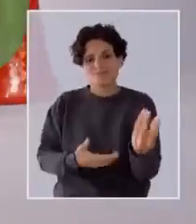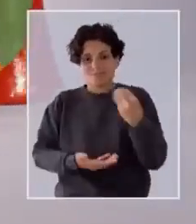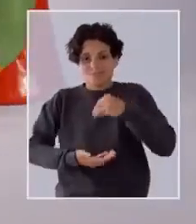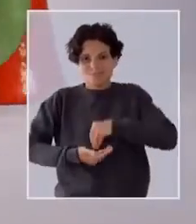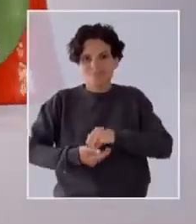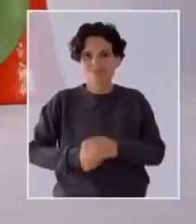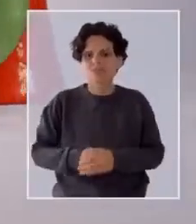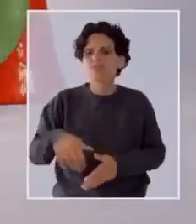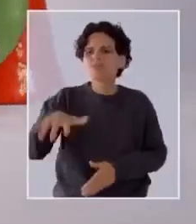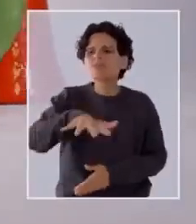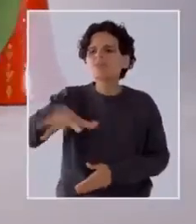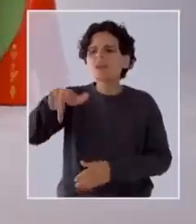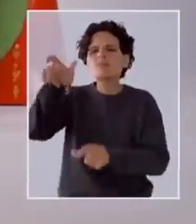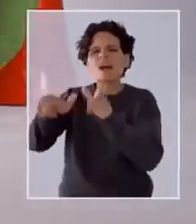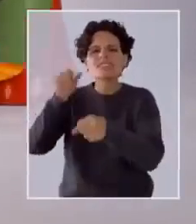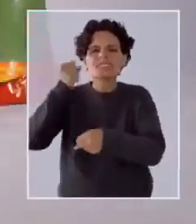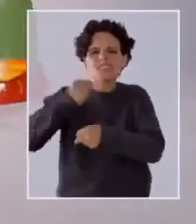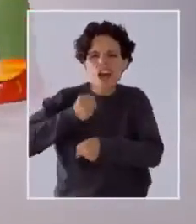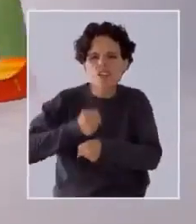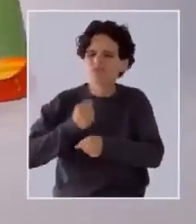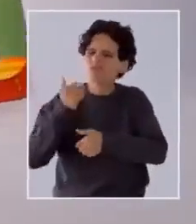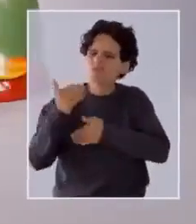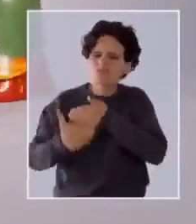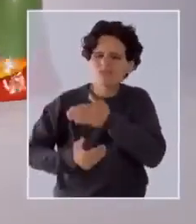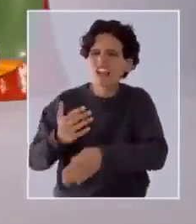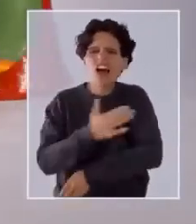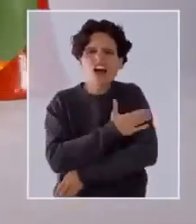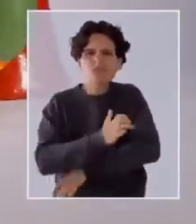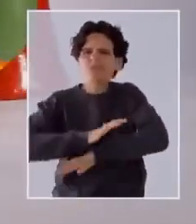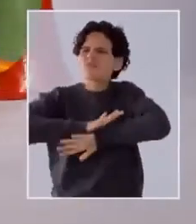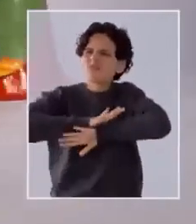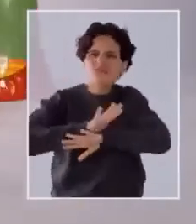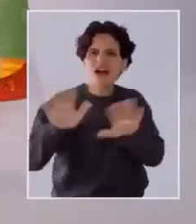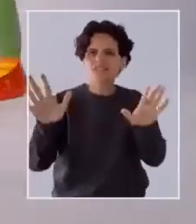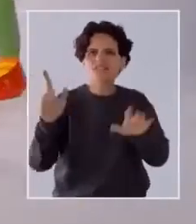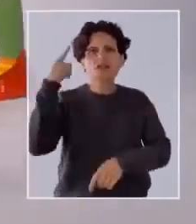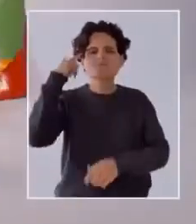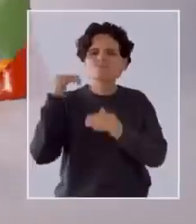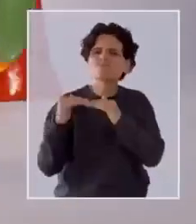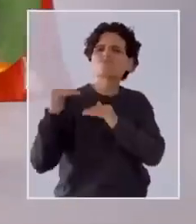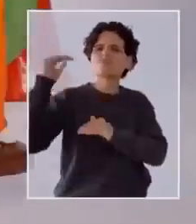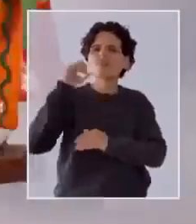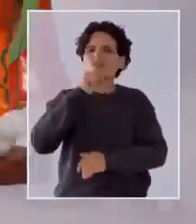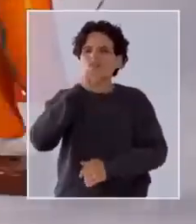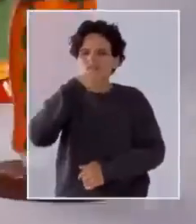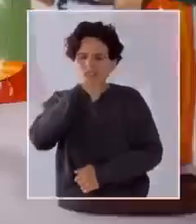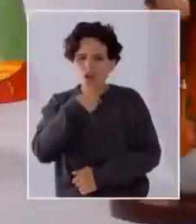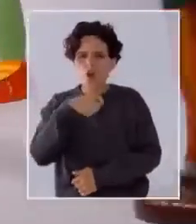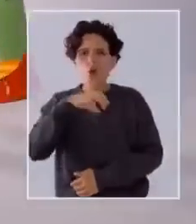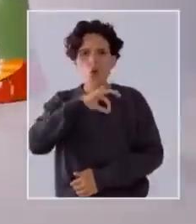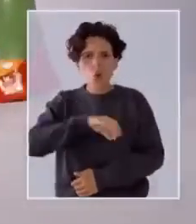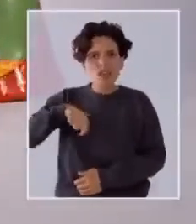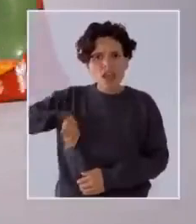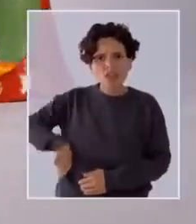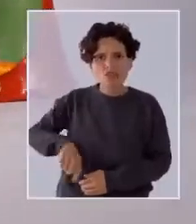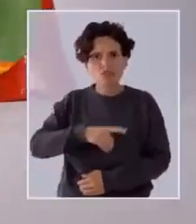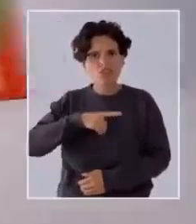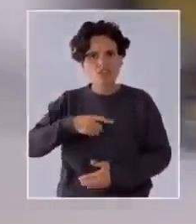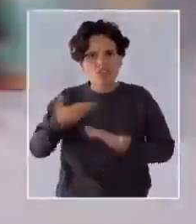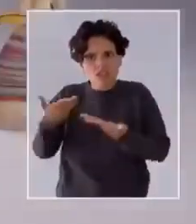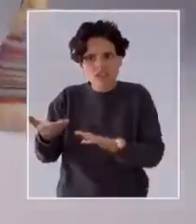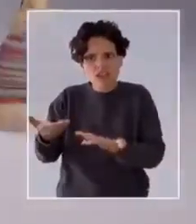aquellos y aquellas que han trabajado toda la vida, que dicen no más AFP, que merecen una jubilación realmente digna.